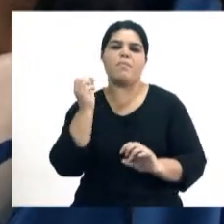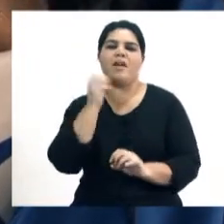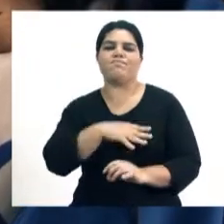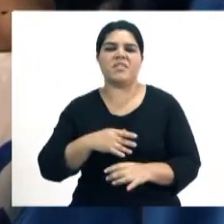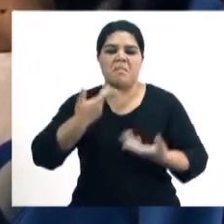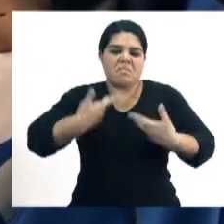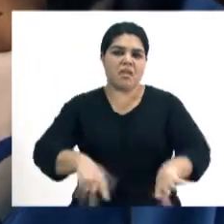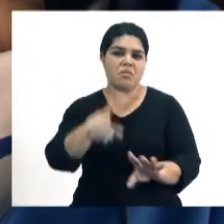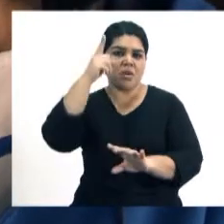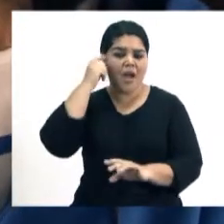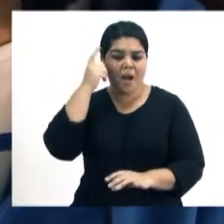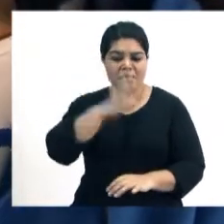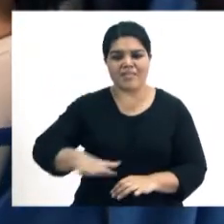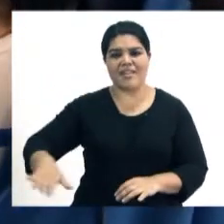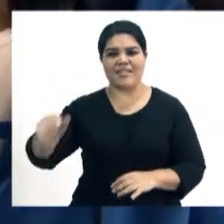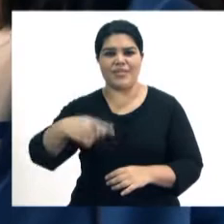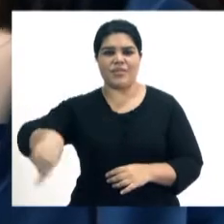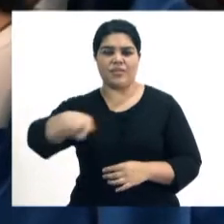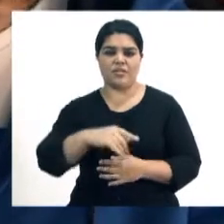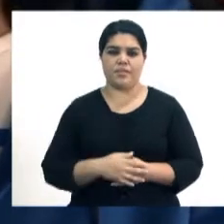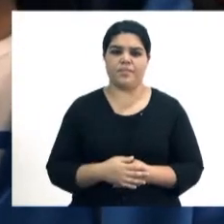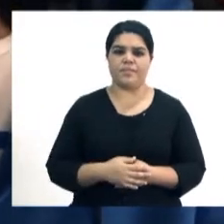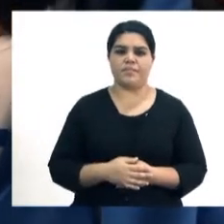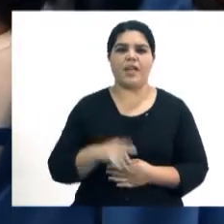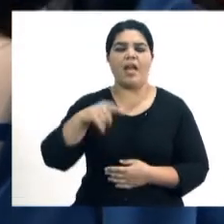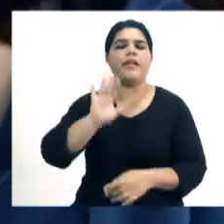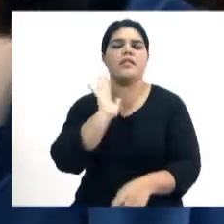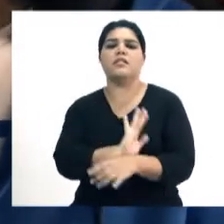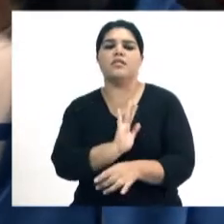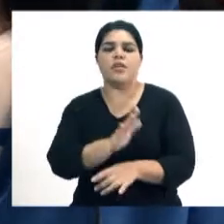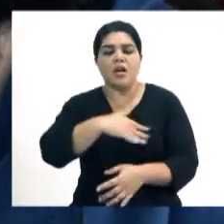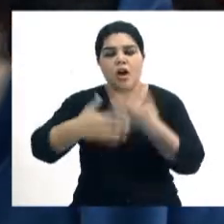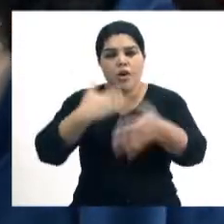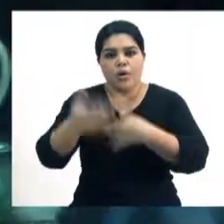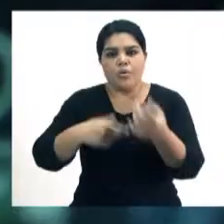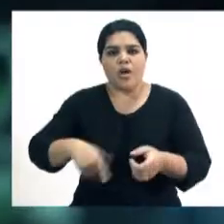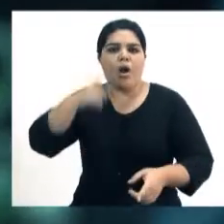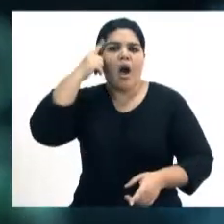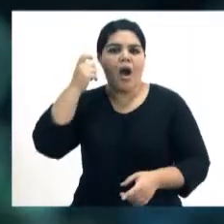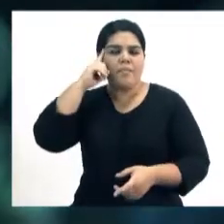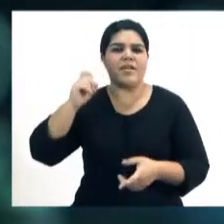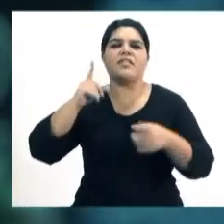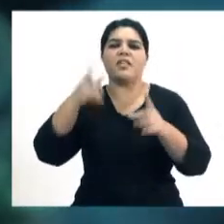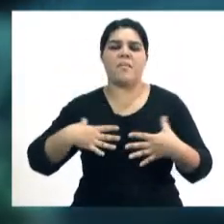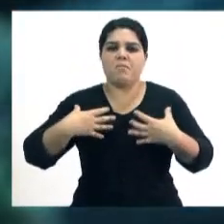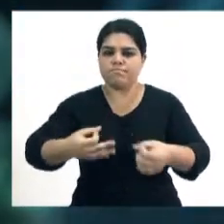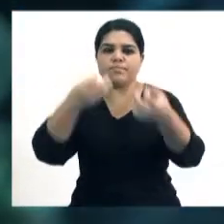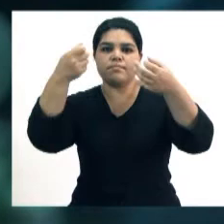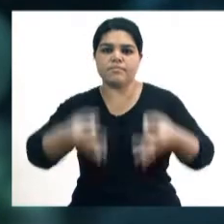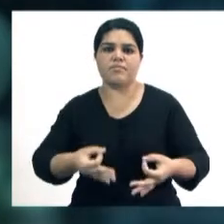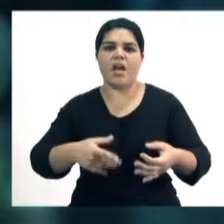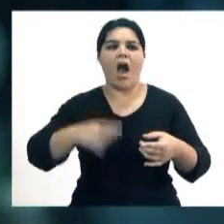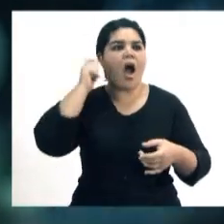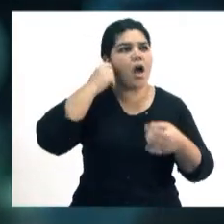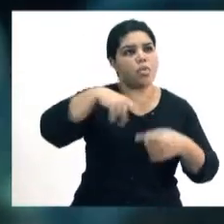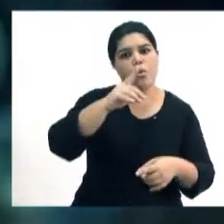más natural de aprendizaje a la infancia, que a propósito del juego los niños aprenden a vincularse de una manera saludable con sus pares y con los